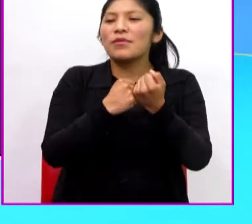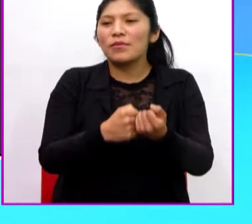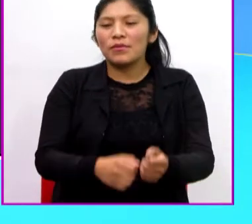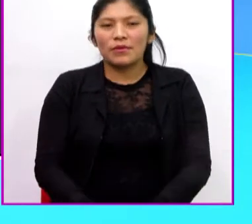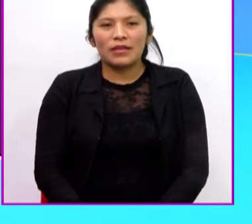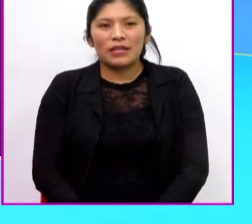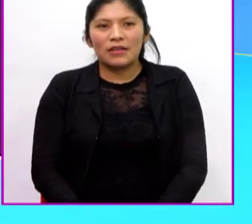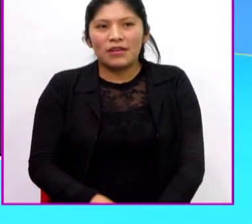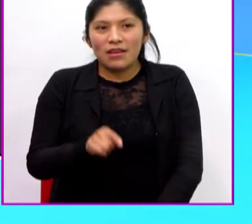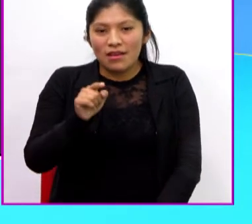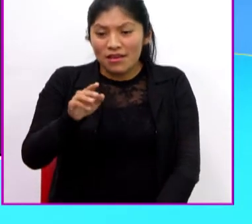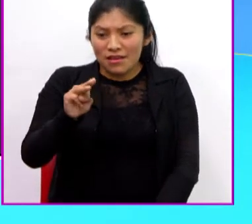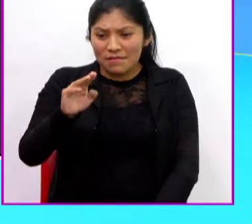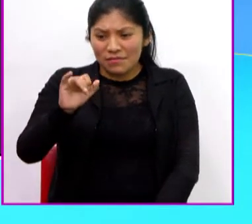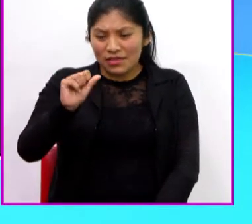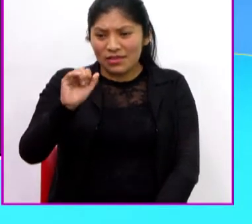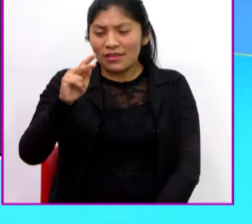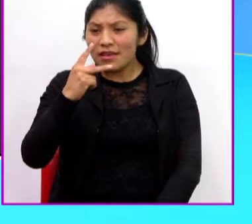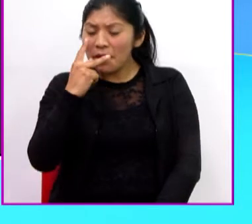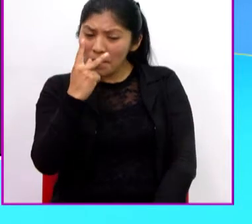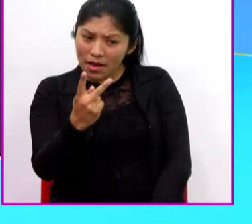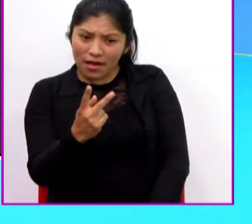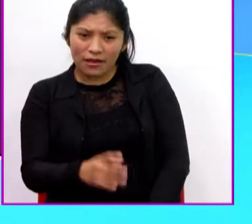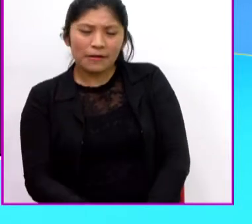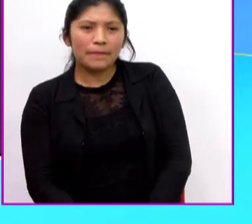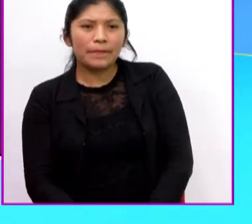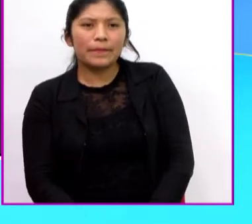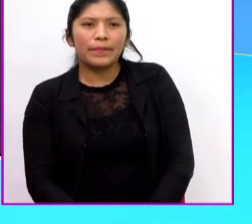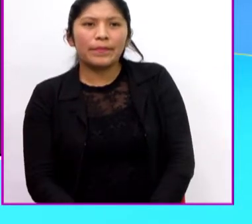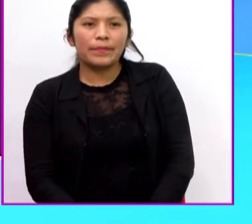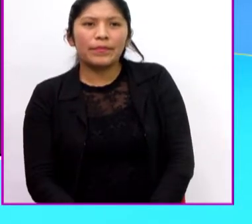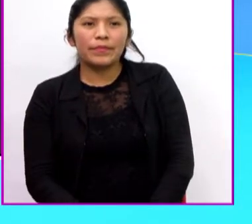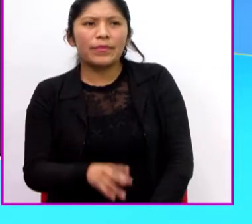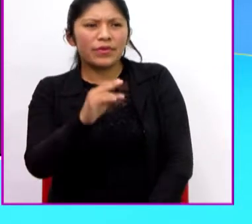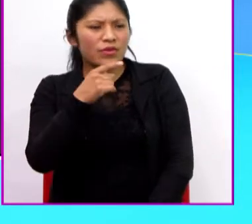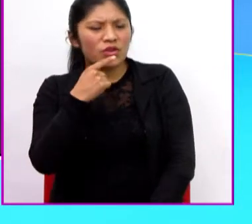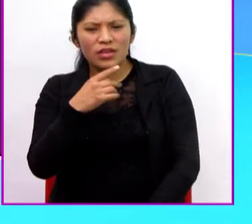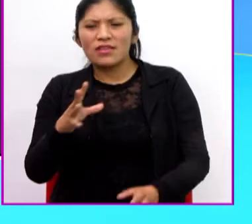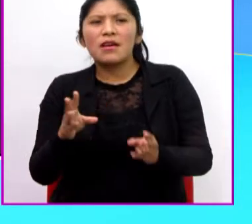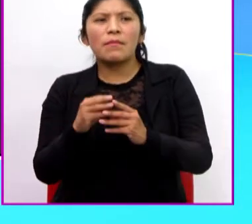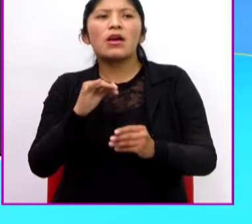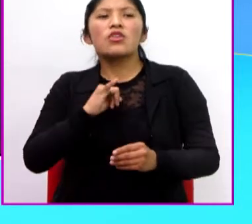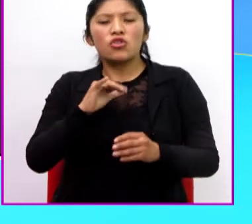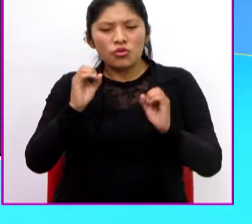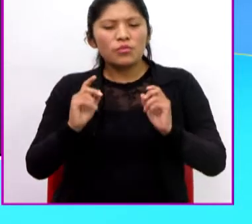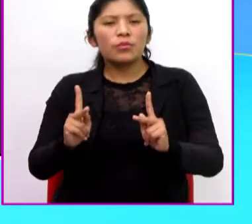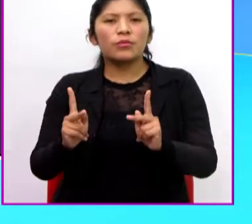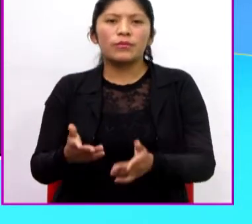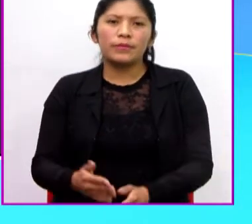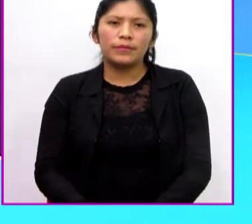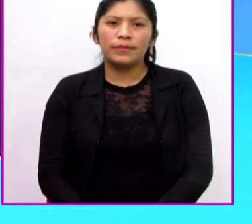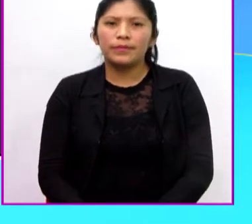¡El Mi 5! ¡Miren! No se diga más. Es mi oportunidad.